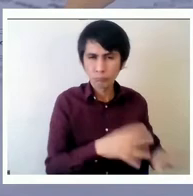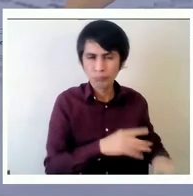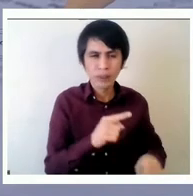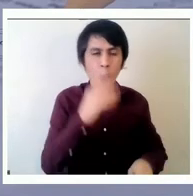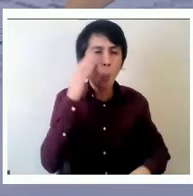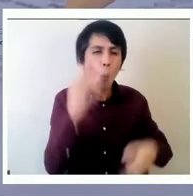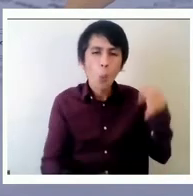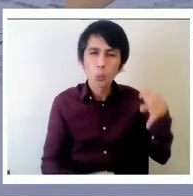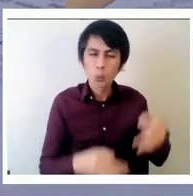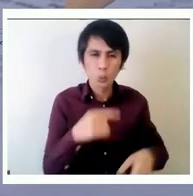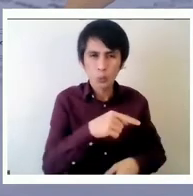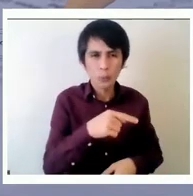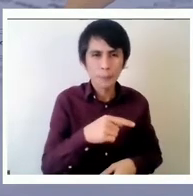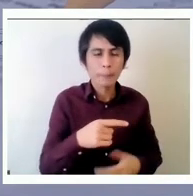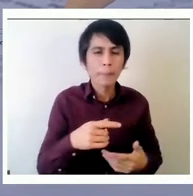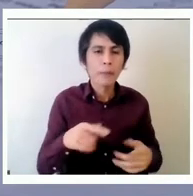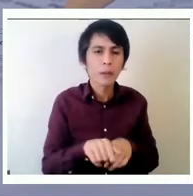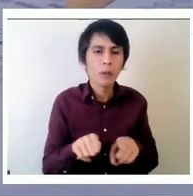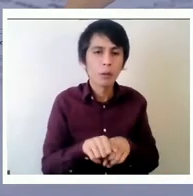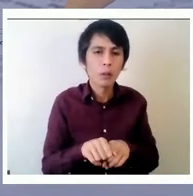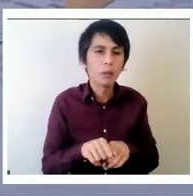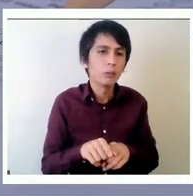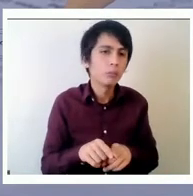con nuestros excelentes profesores